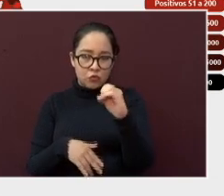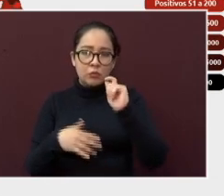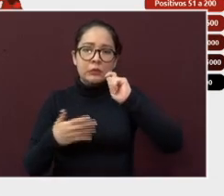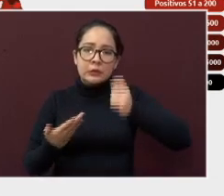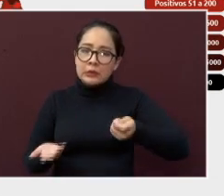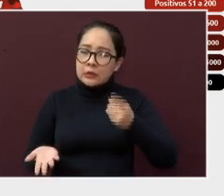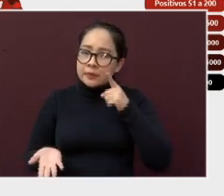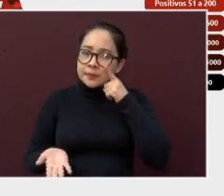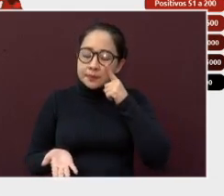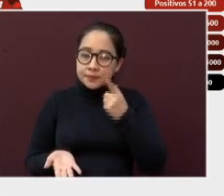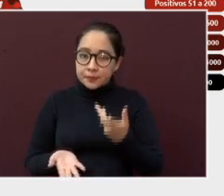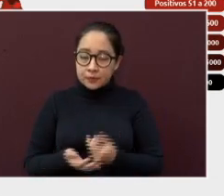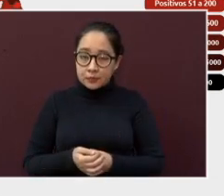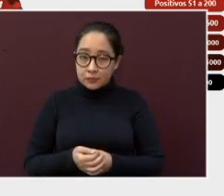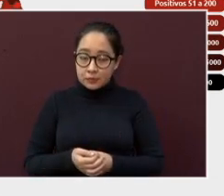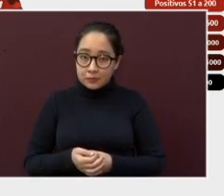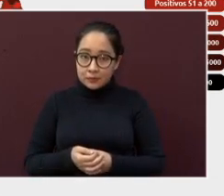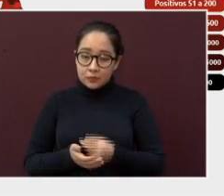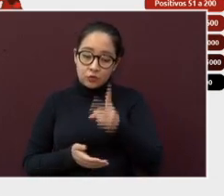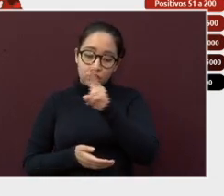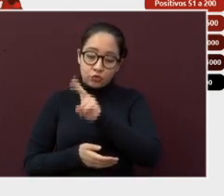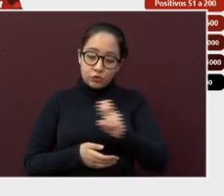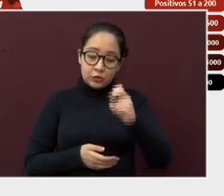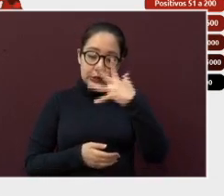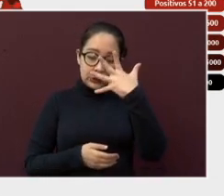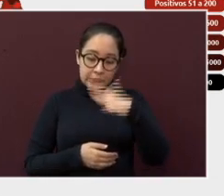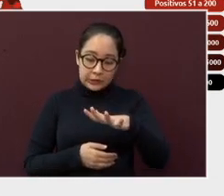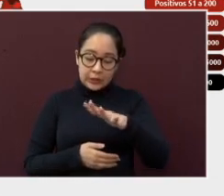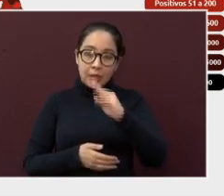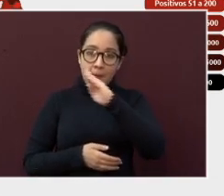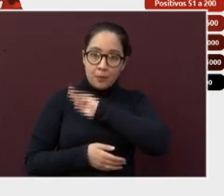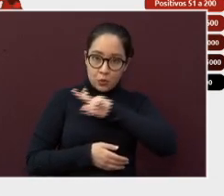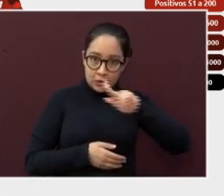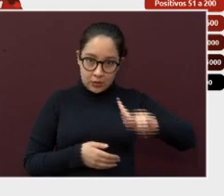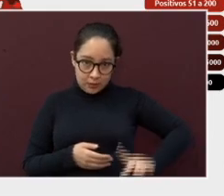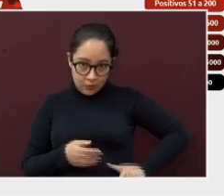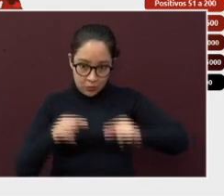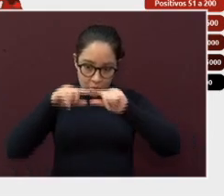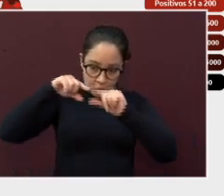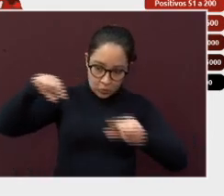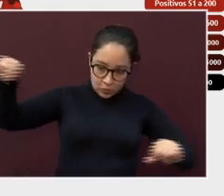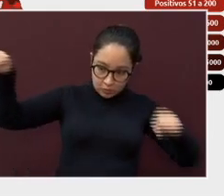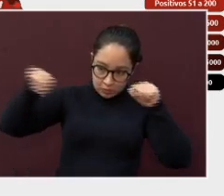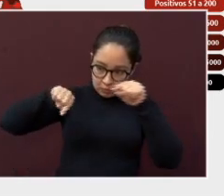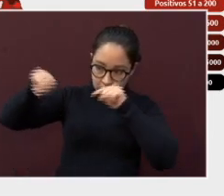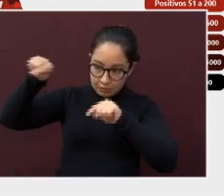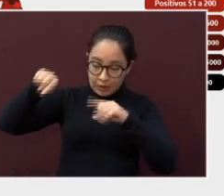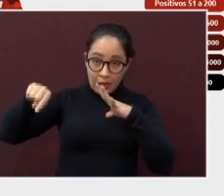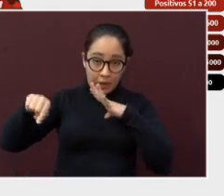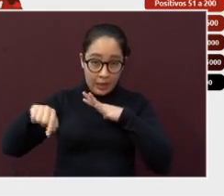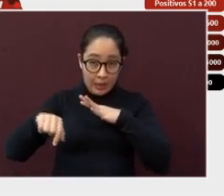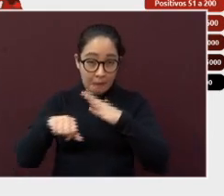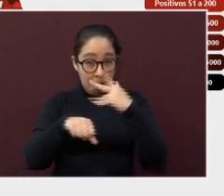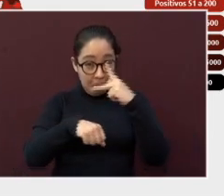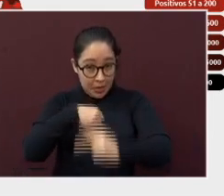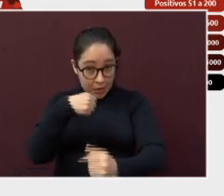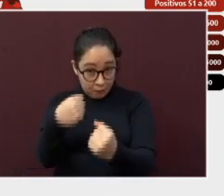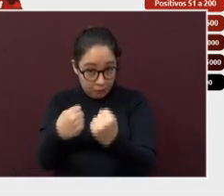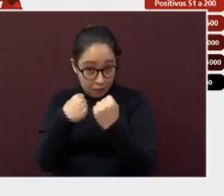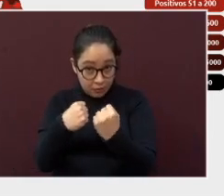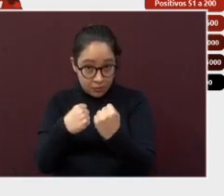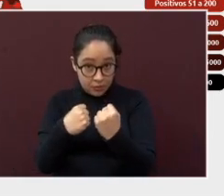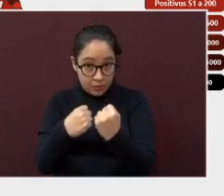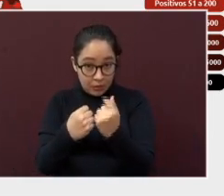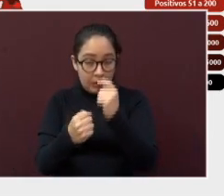210 municipios tienen riesgo alto representado